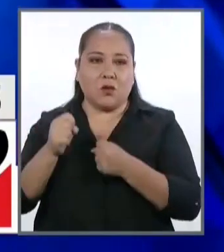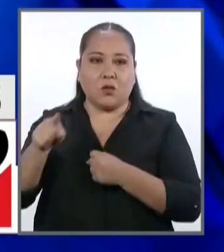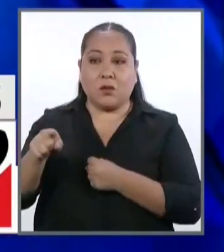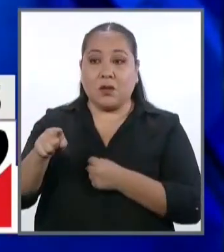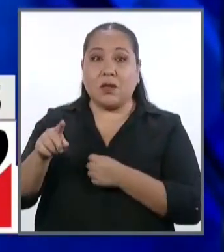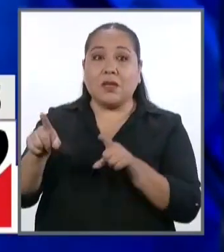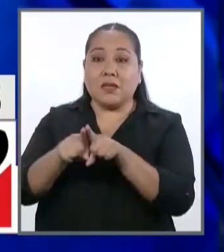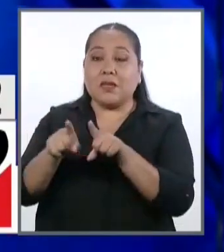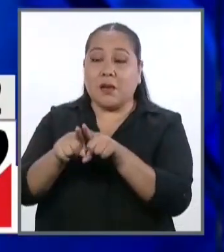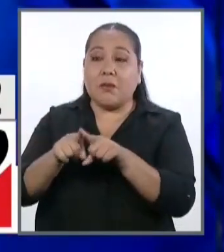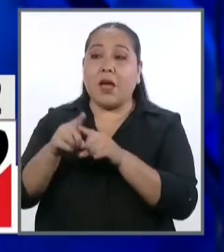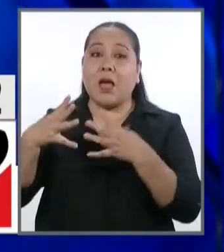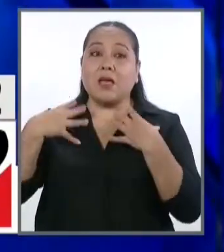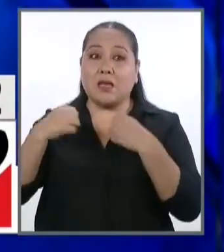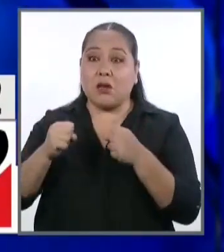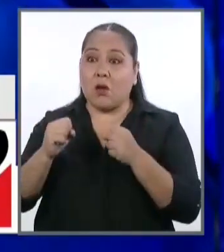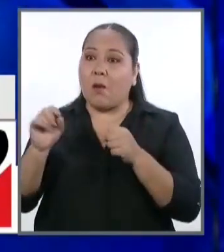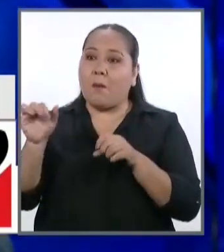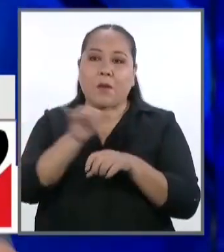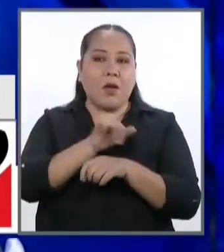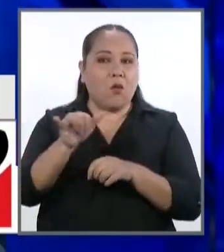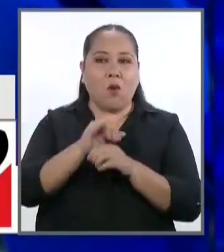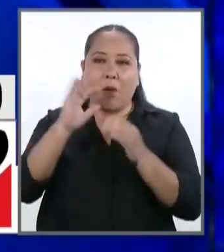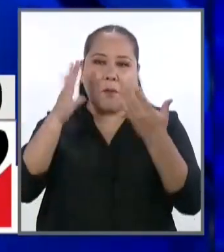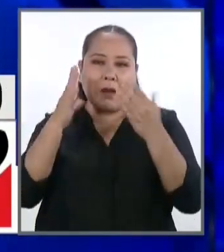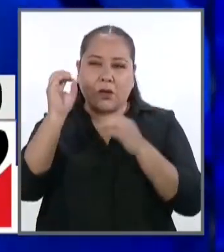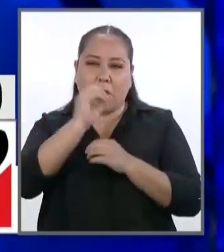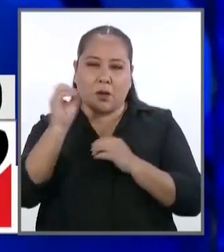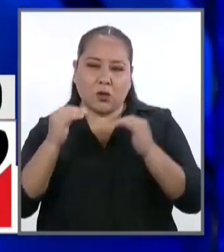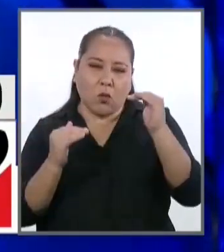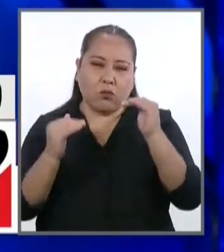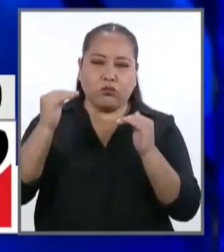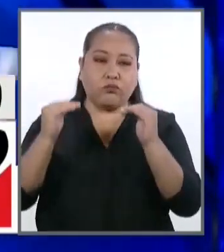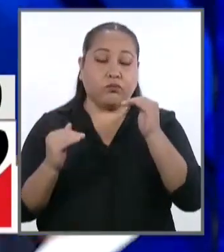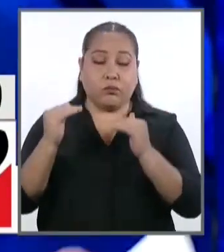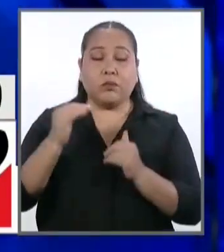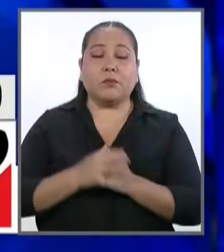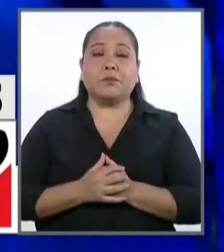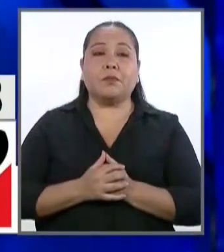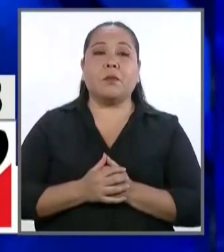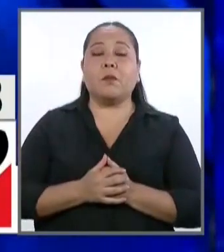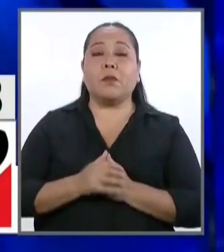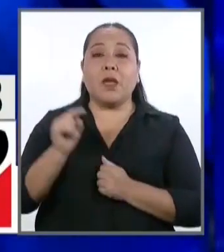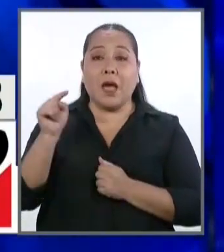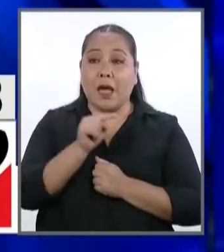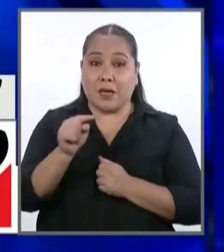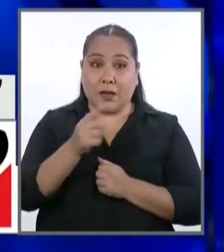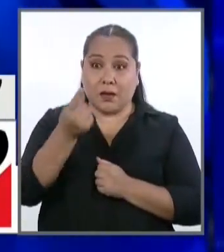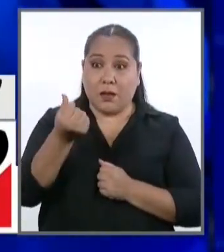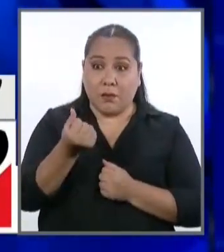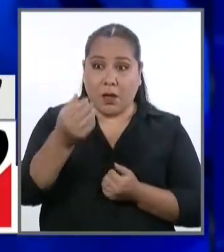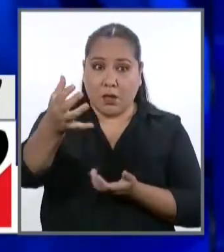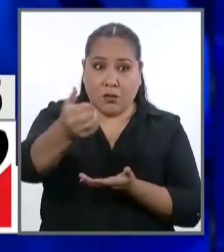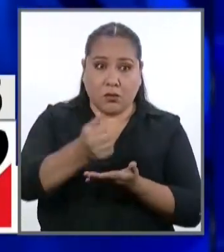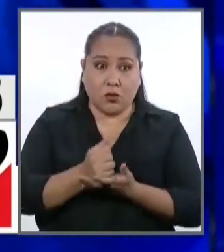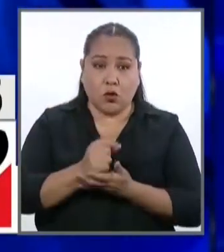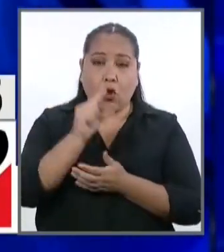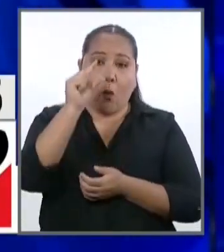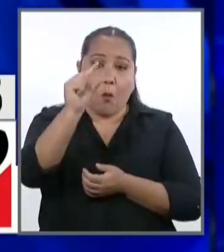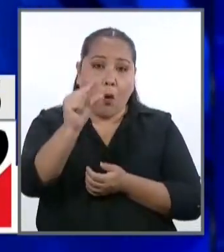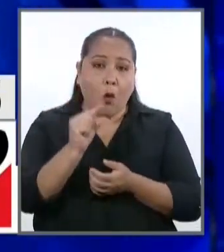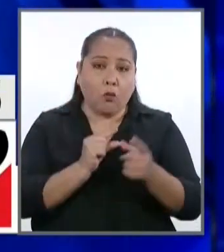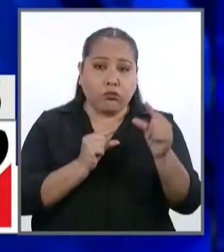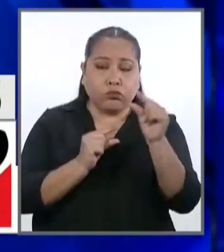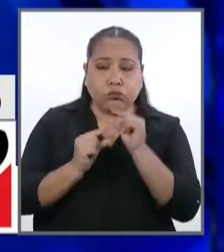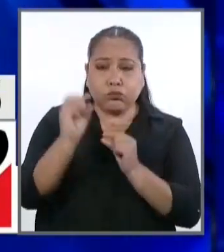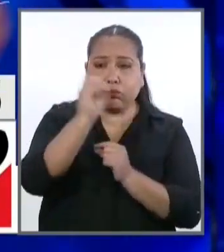invertir algo parecido, un porcentaje similar. De tal manera que de ahí salen los recursos, de los pocos ingresos